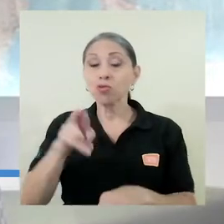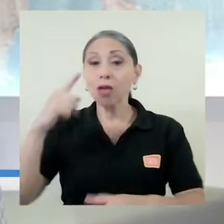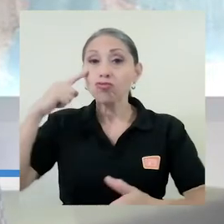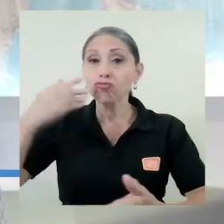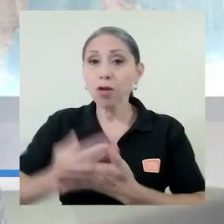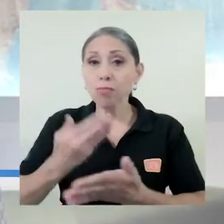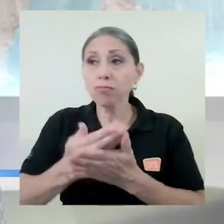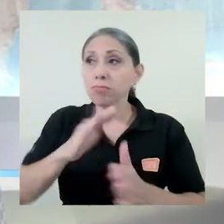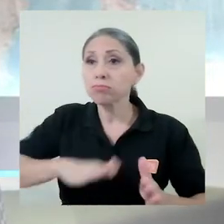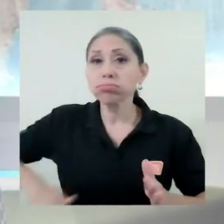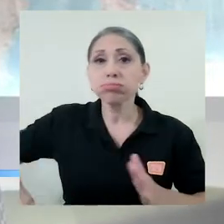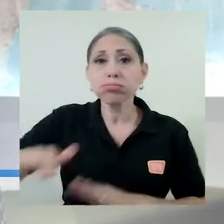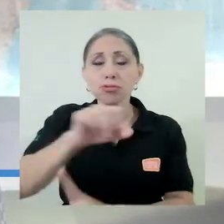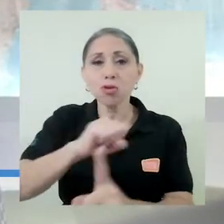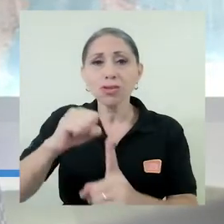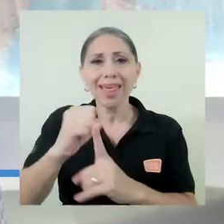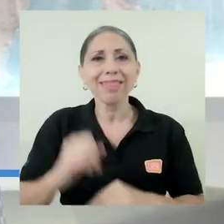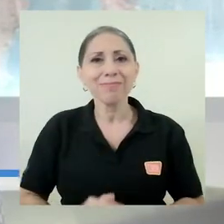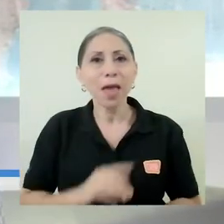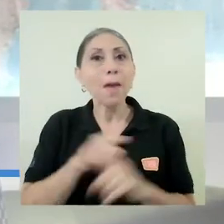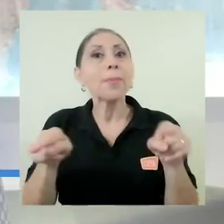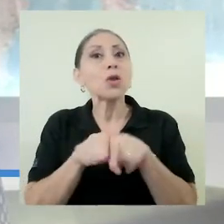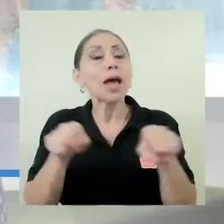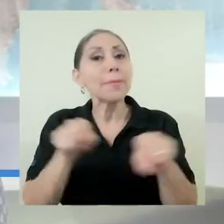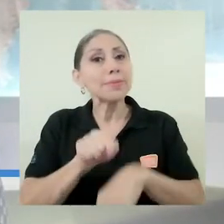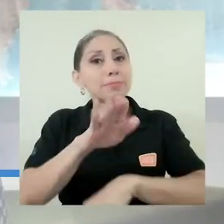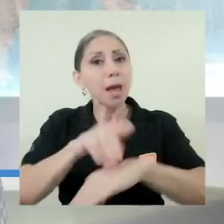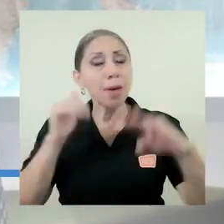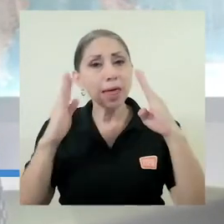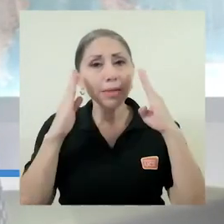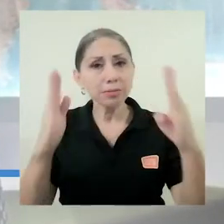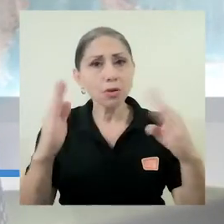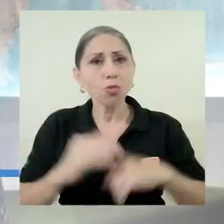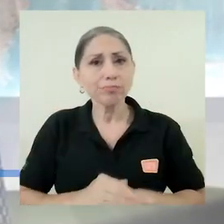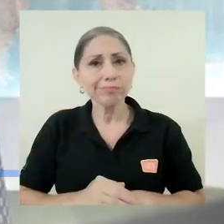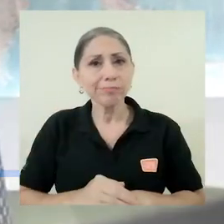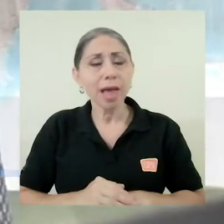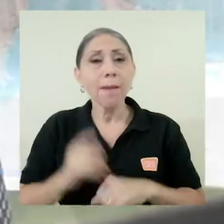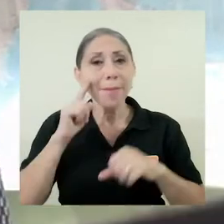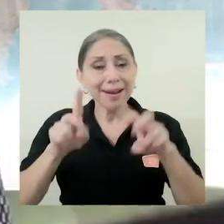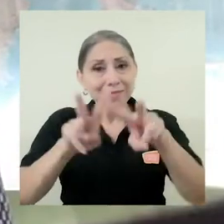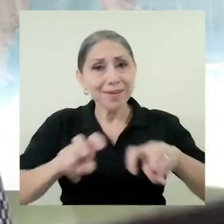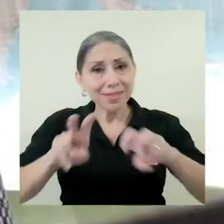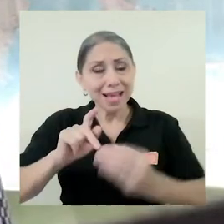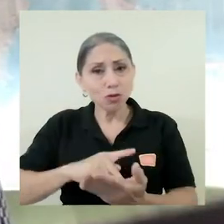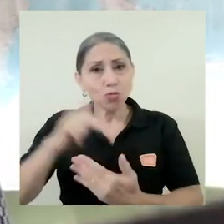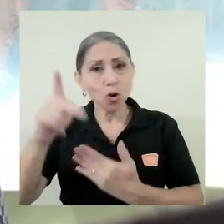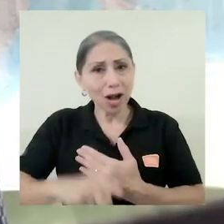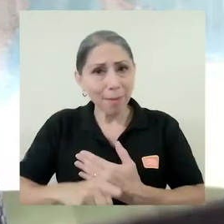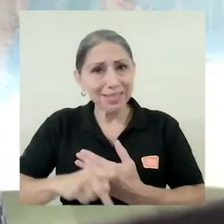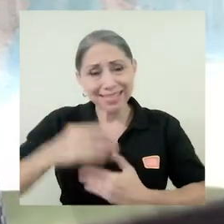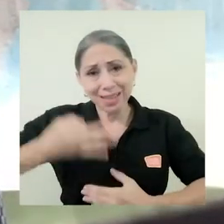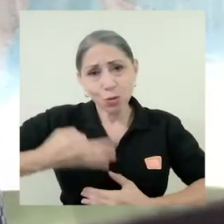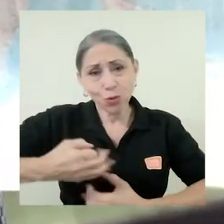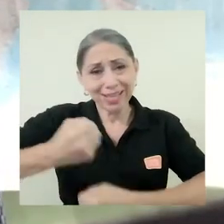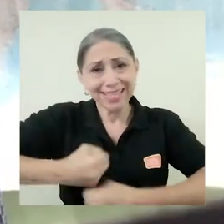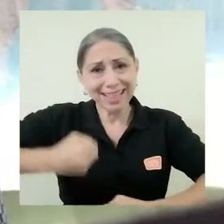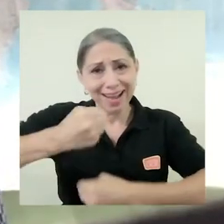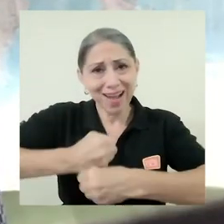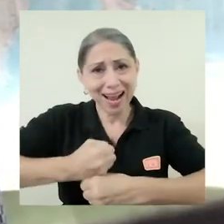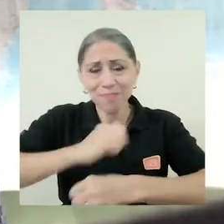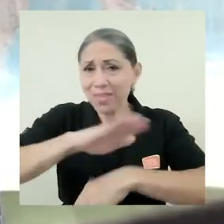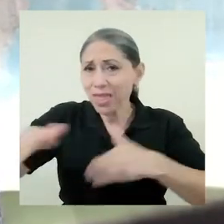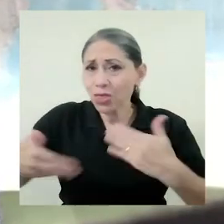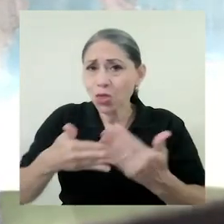de esta nuestra sociedad, pero también una llamada de atención para revisar los programas con que se trabaja cotidianamente